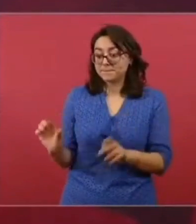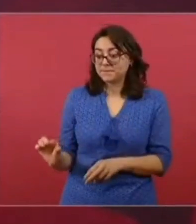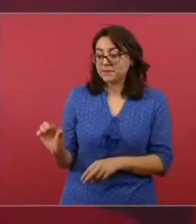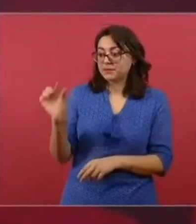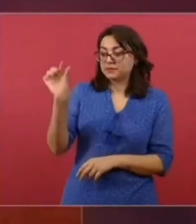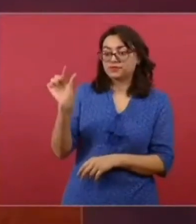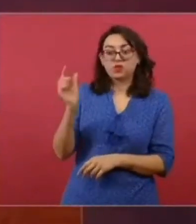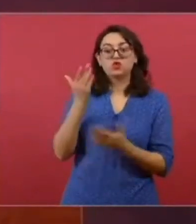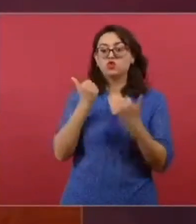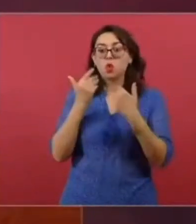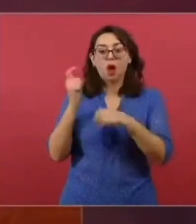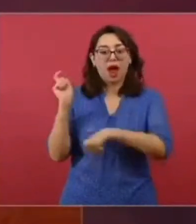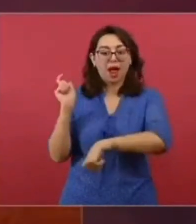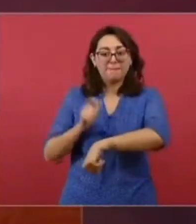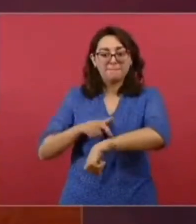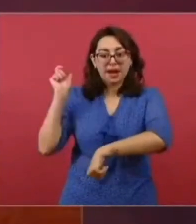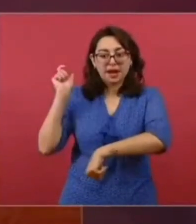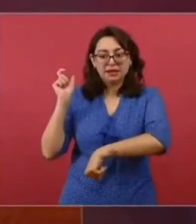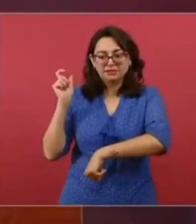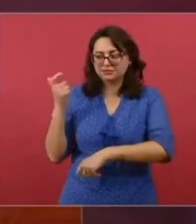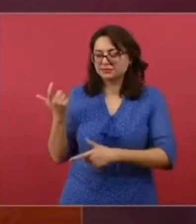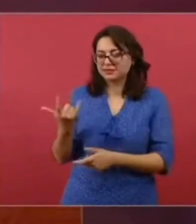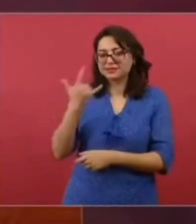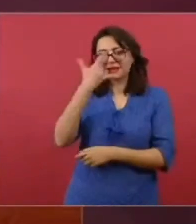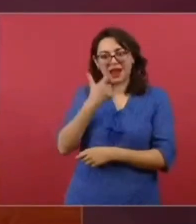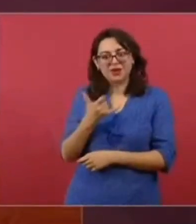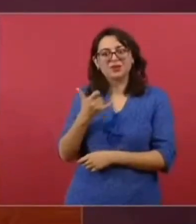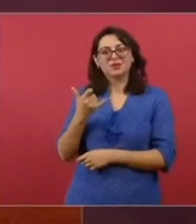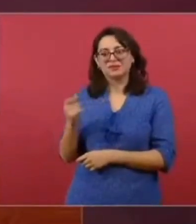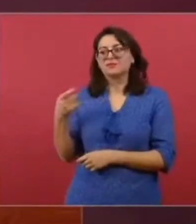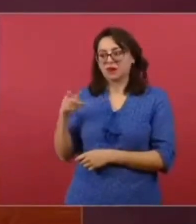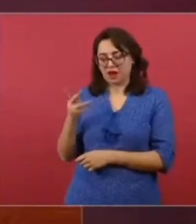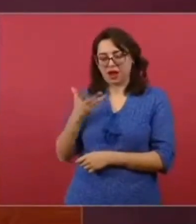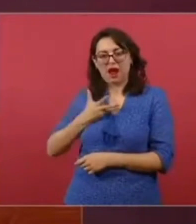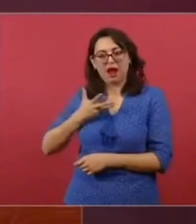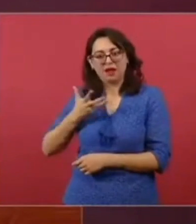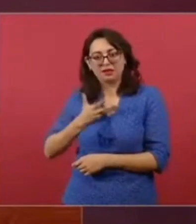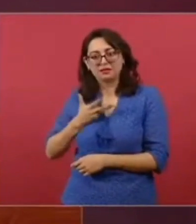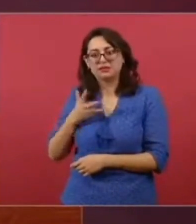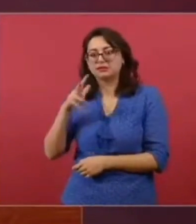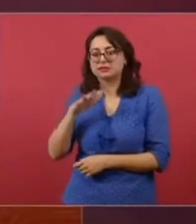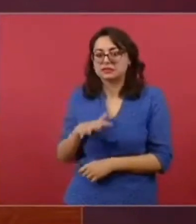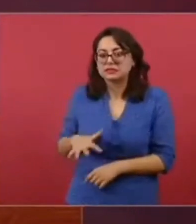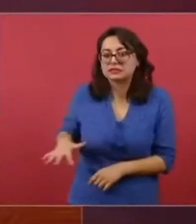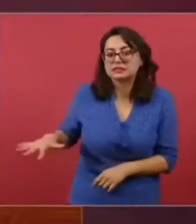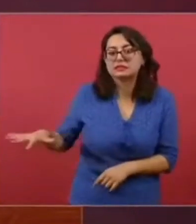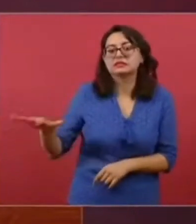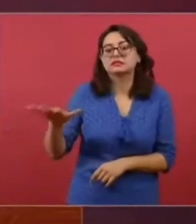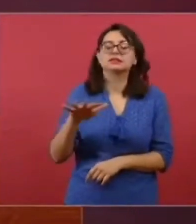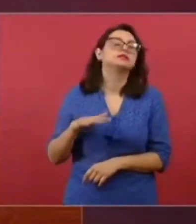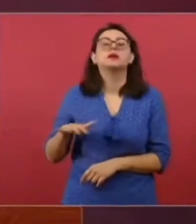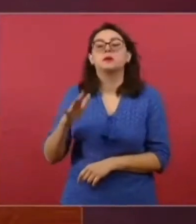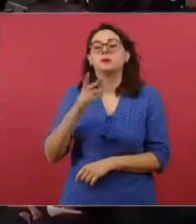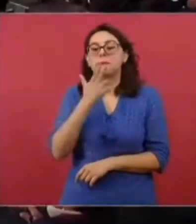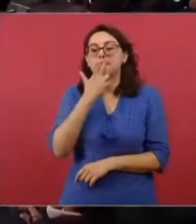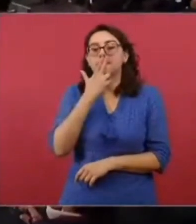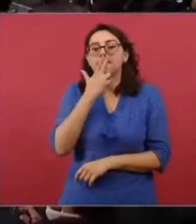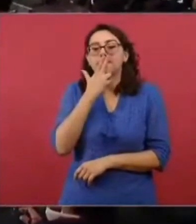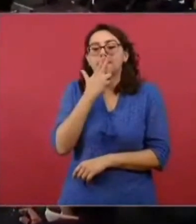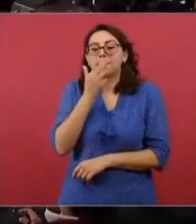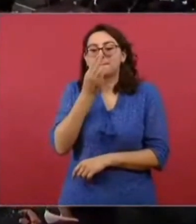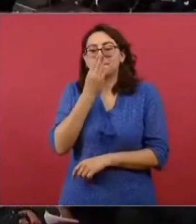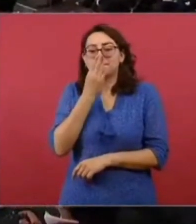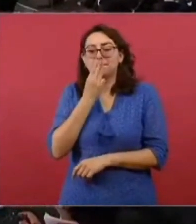Entonces, tenemos relictos en toda la península donde las y los mayas cultivaban, trabajaban